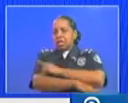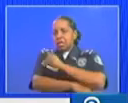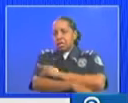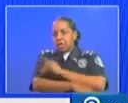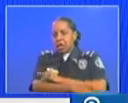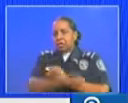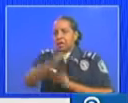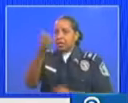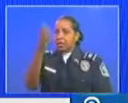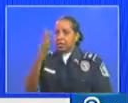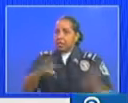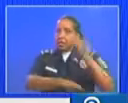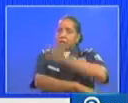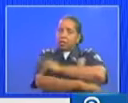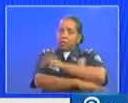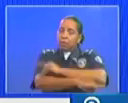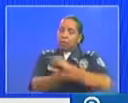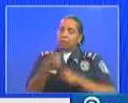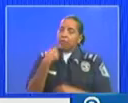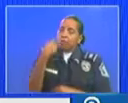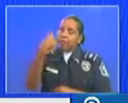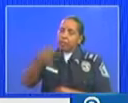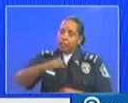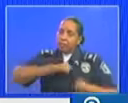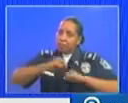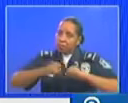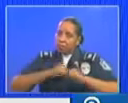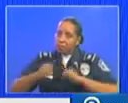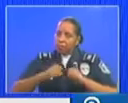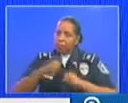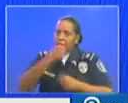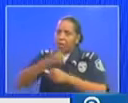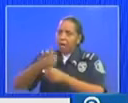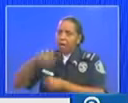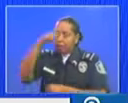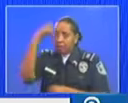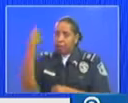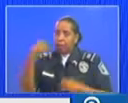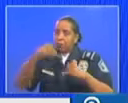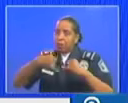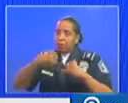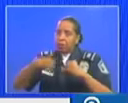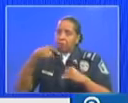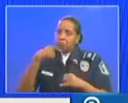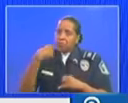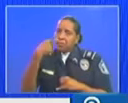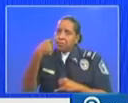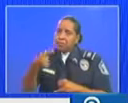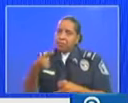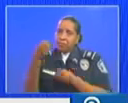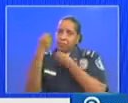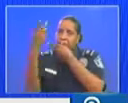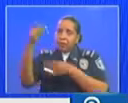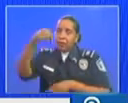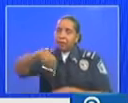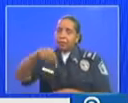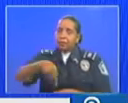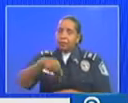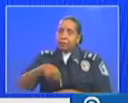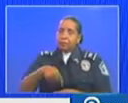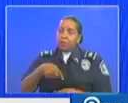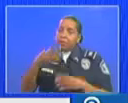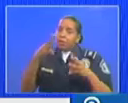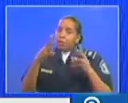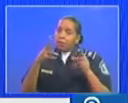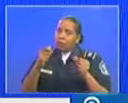lo que indica que estamos haciendo un gran esfuerzo pero mis últimas palabras en relación al mensaje del día de hoy que cuando